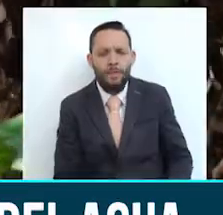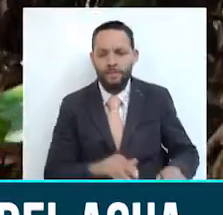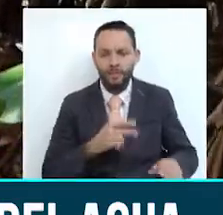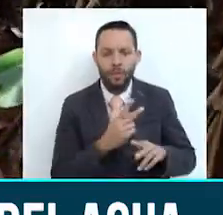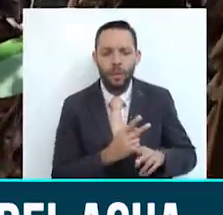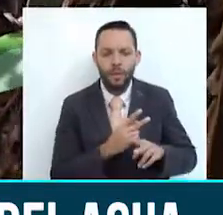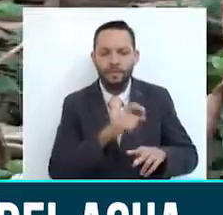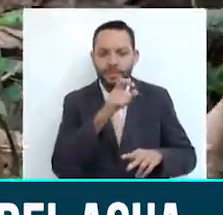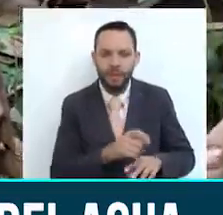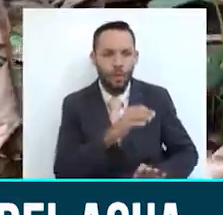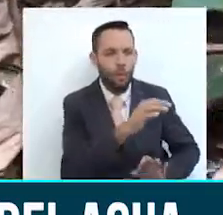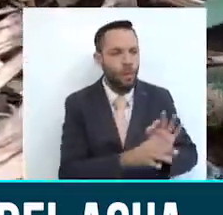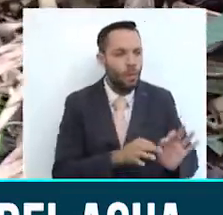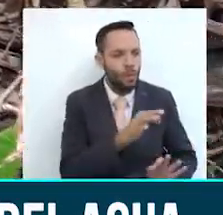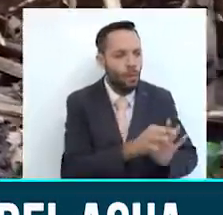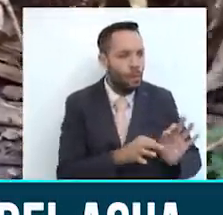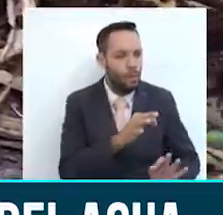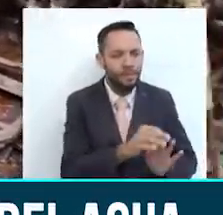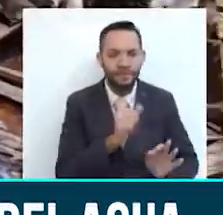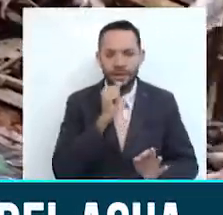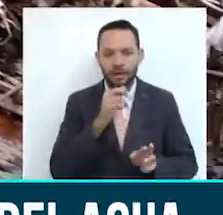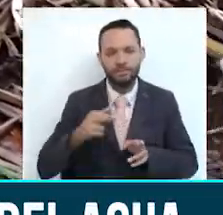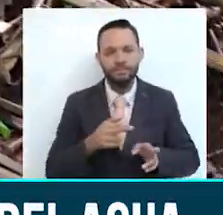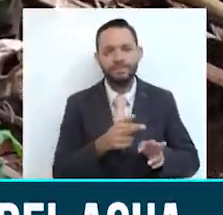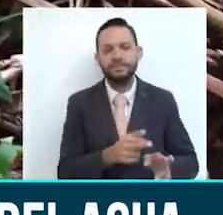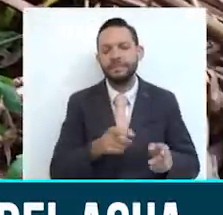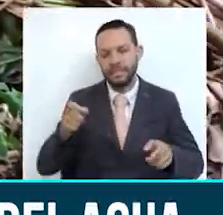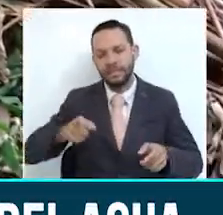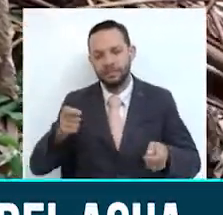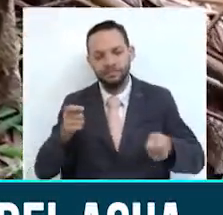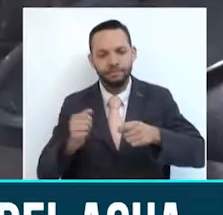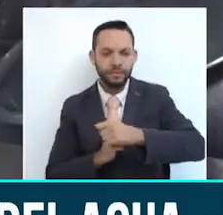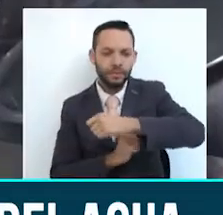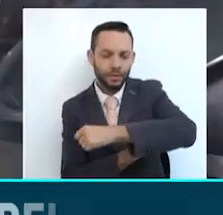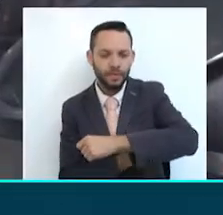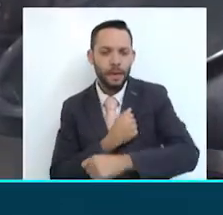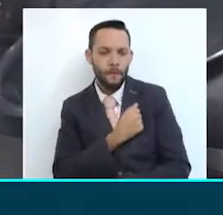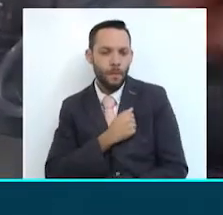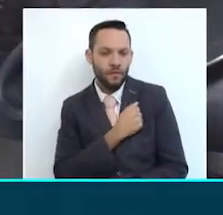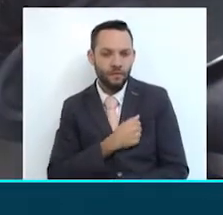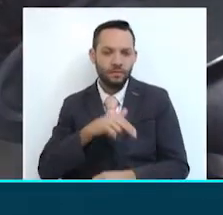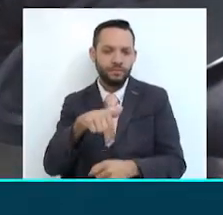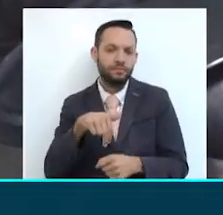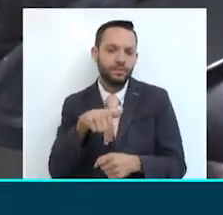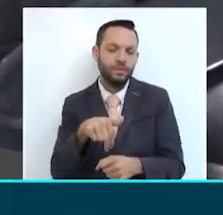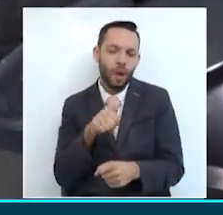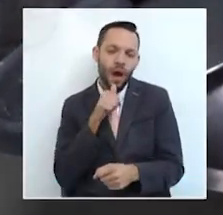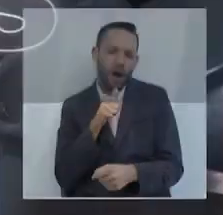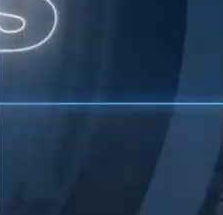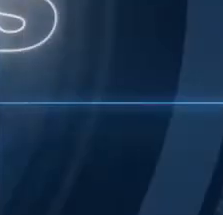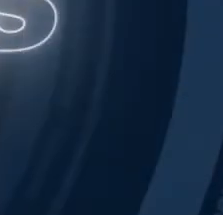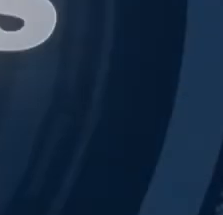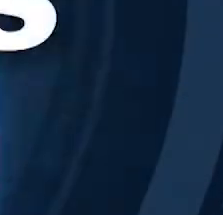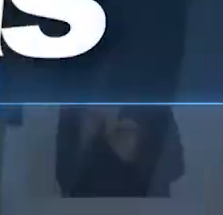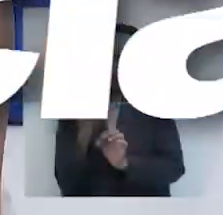continuará hasta que los niveles en las bocatomas del Comité de Cafeteros se normalicen. Por eso se pide también a los usuarios que sean prudentes en el uso del agua